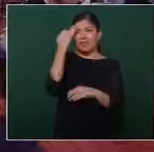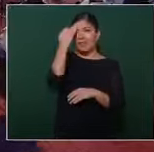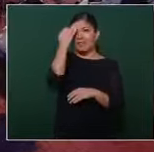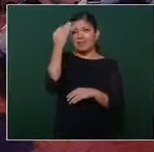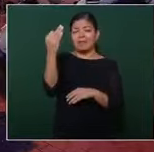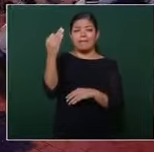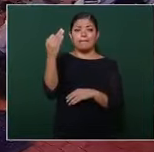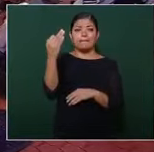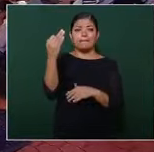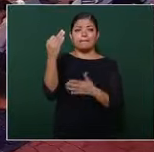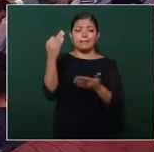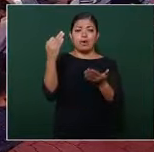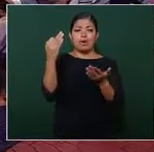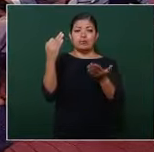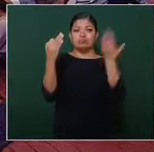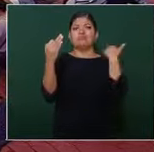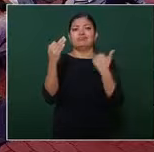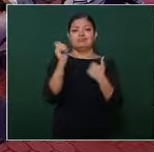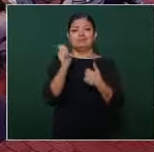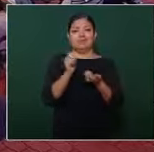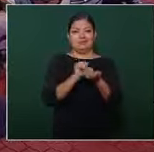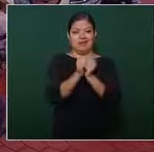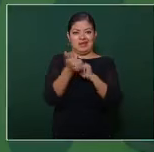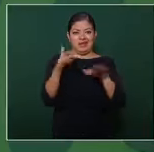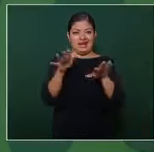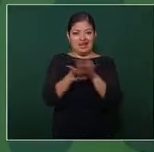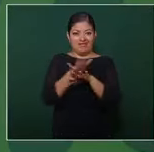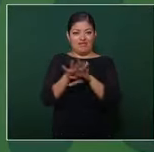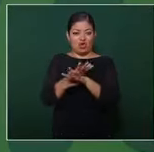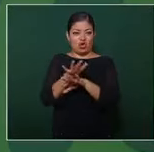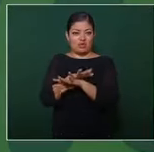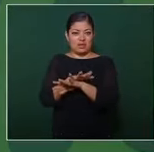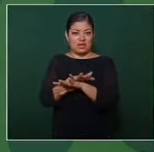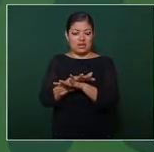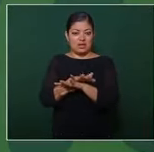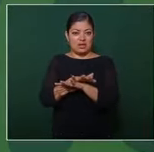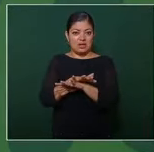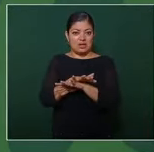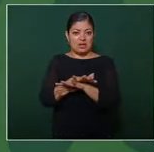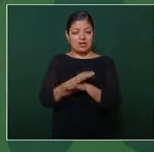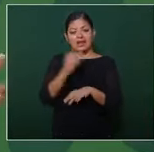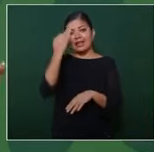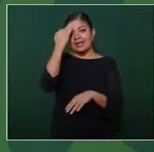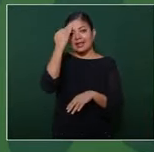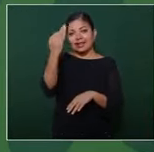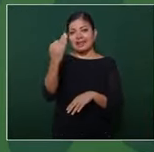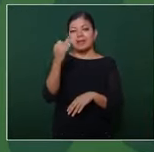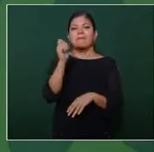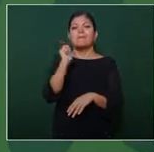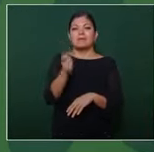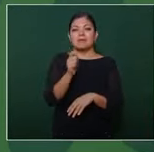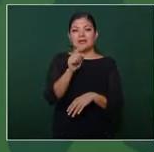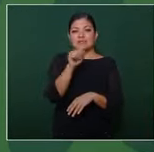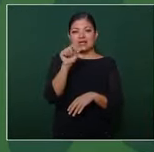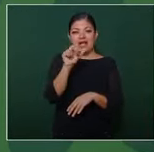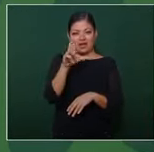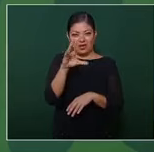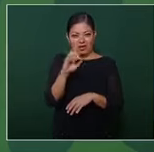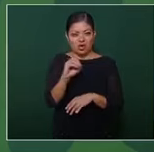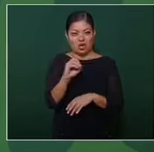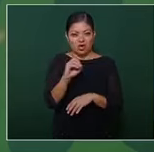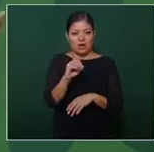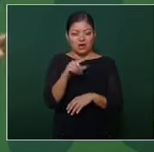de la reforma de la época de Zarco el